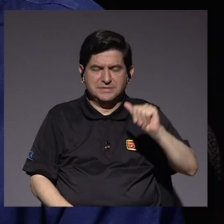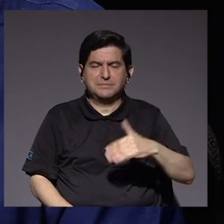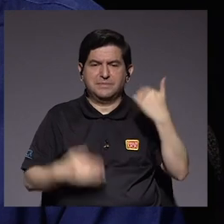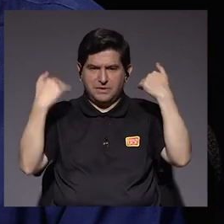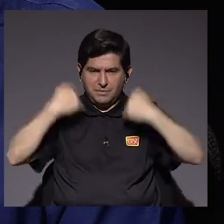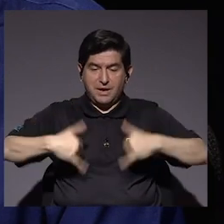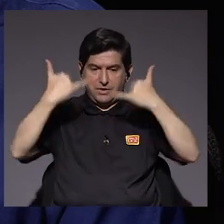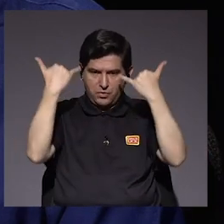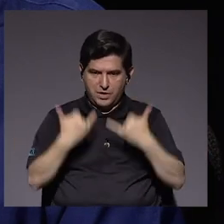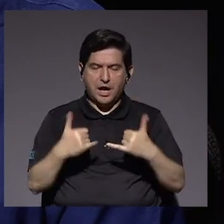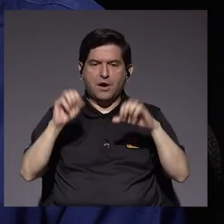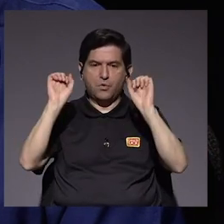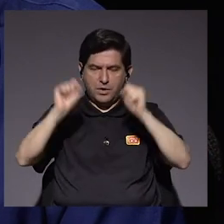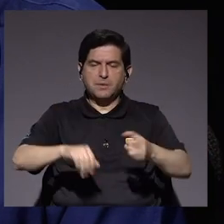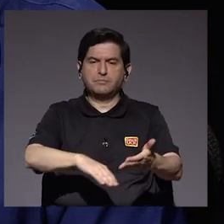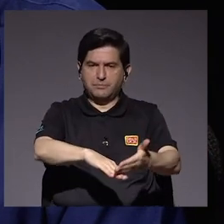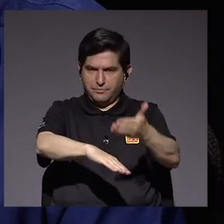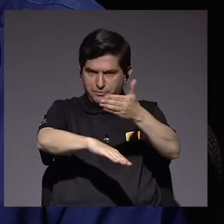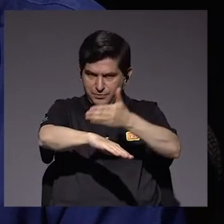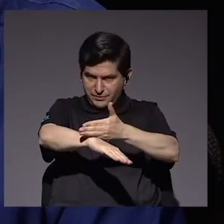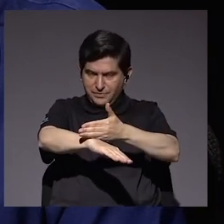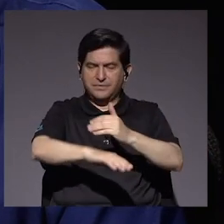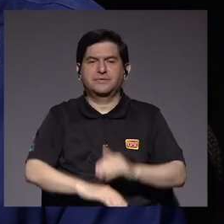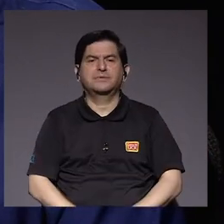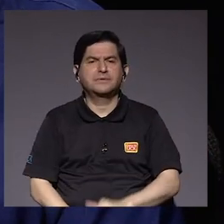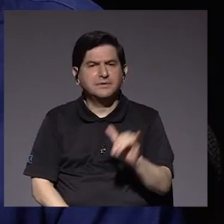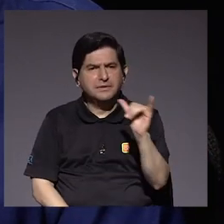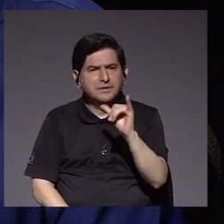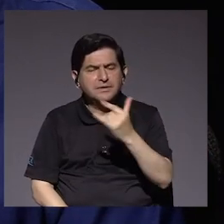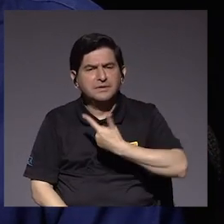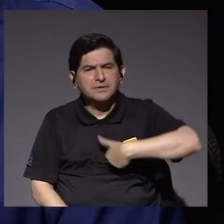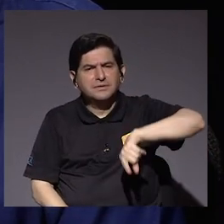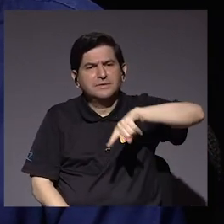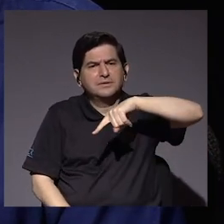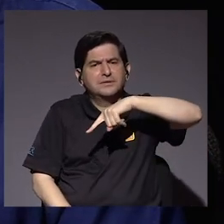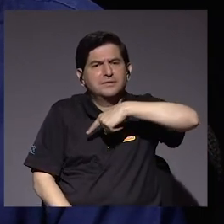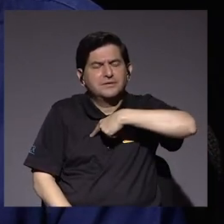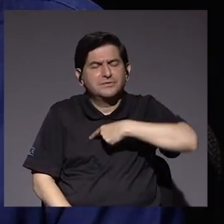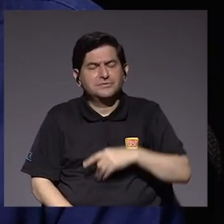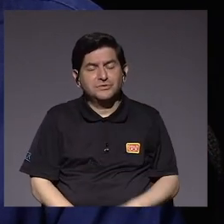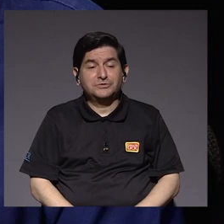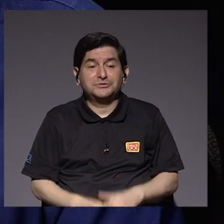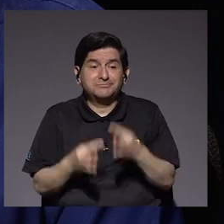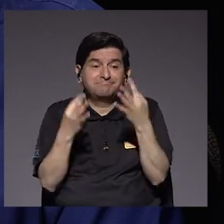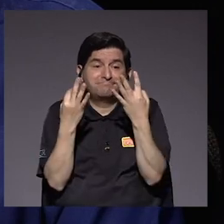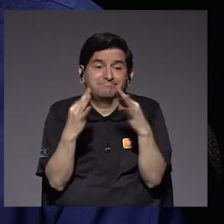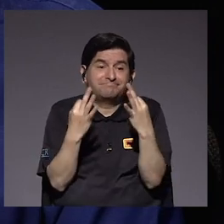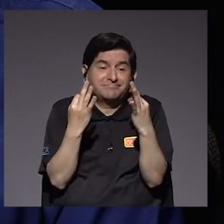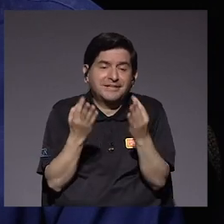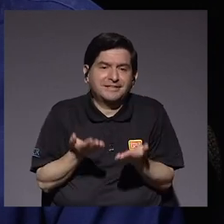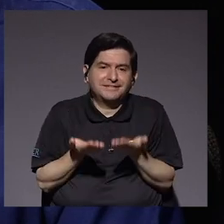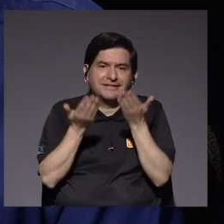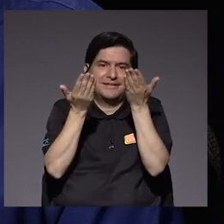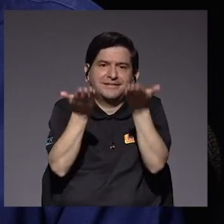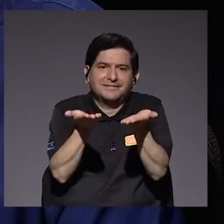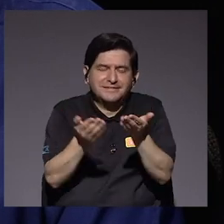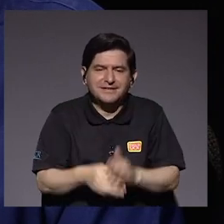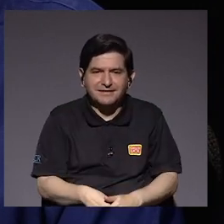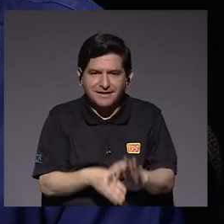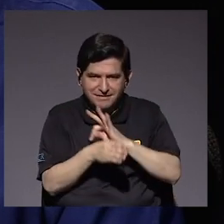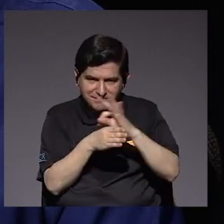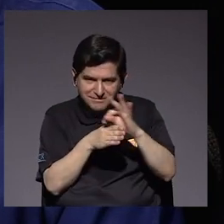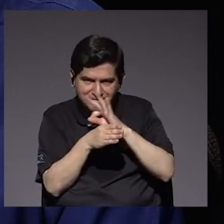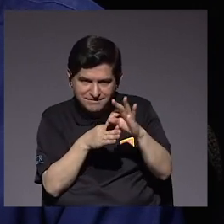nos permite hoy en día dar este paso y poder tratar de proporcionar